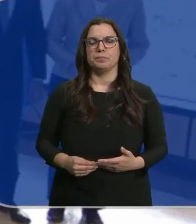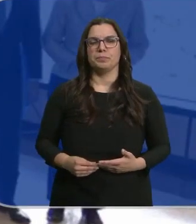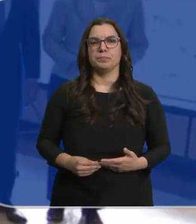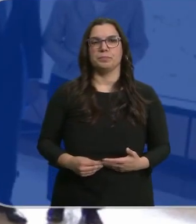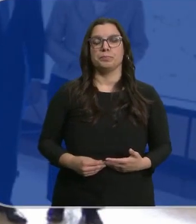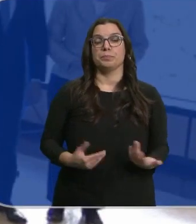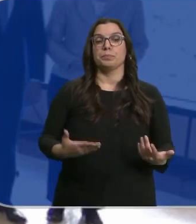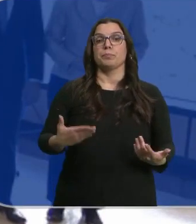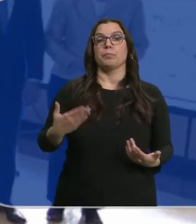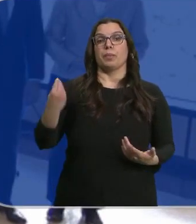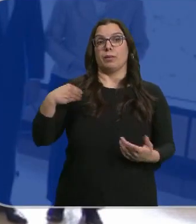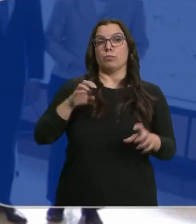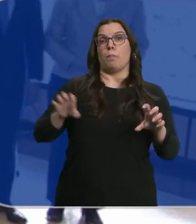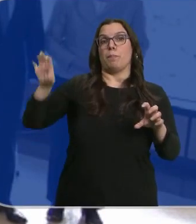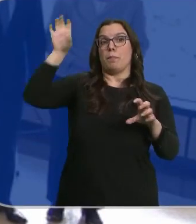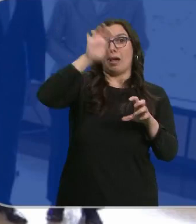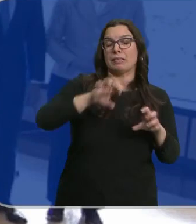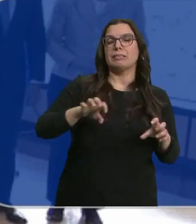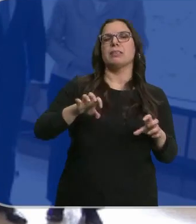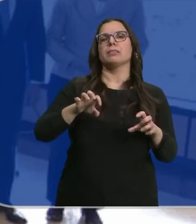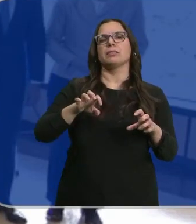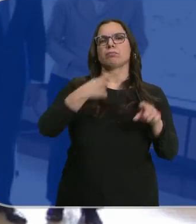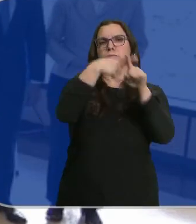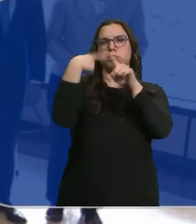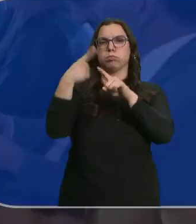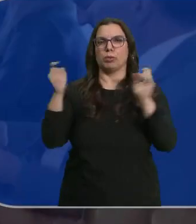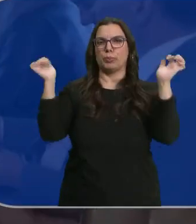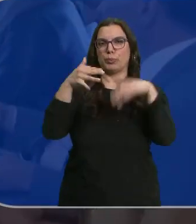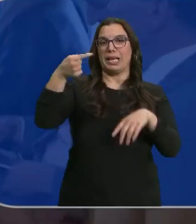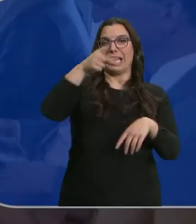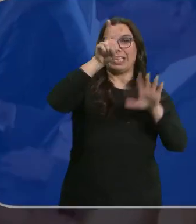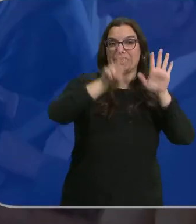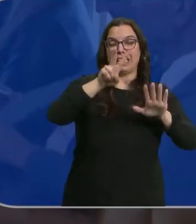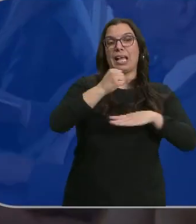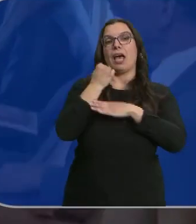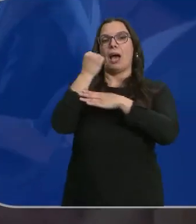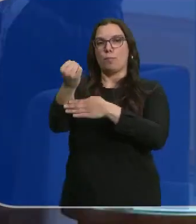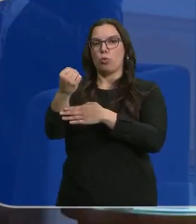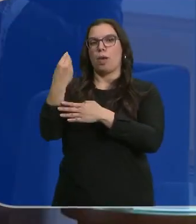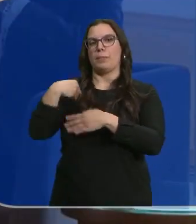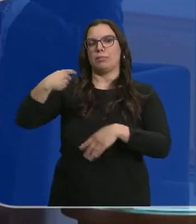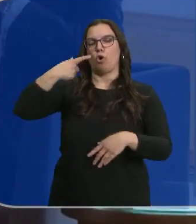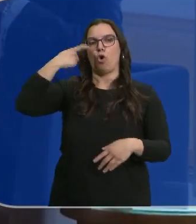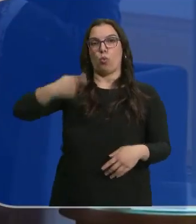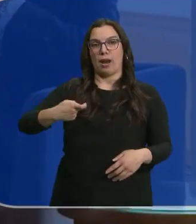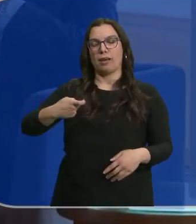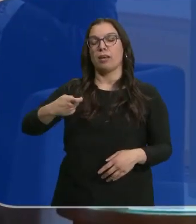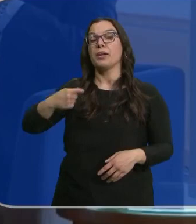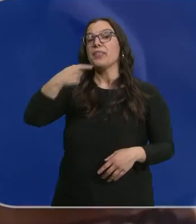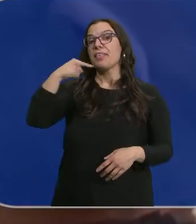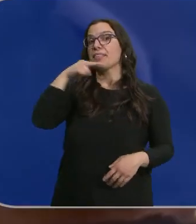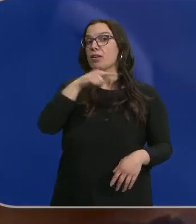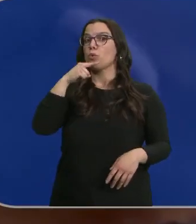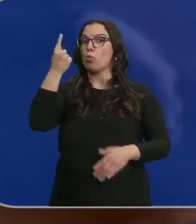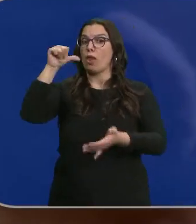Tras el apoyo por parte de Occidente que recibió ayer Zelensky en la cumbre del G7, el foco está ahora sobre la ciudad de Pakhmut. Rusia asegura haberse hecho